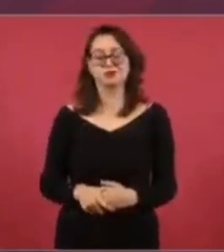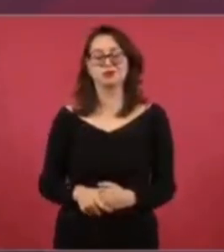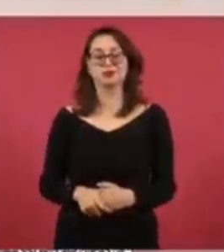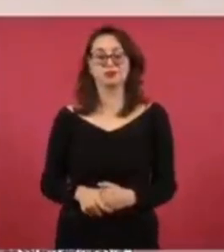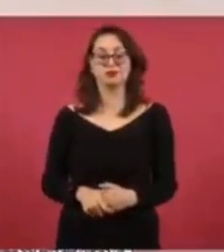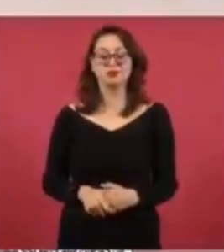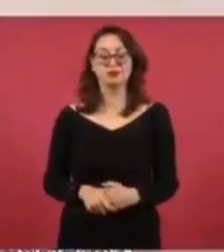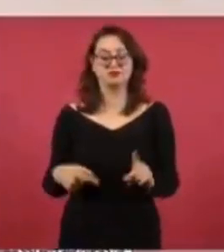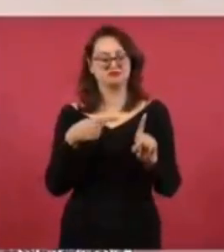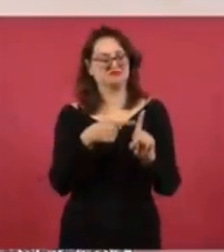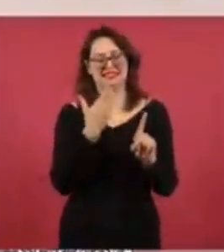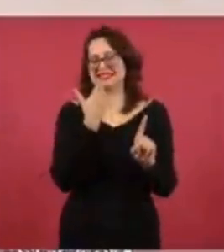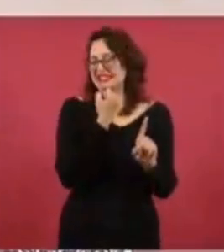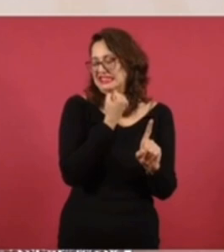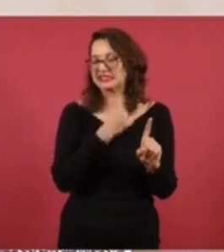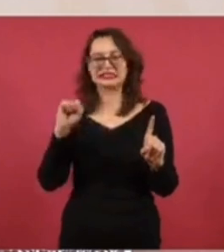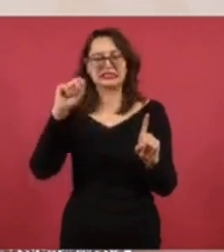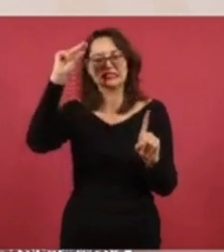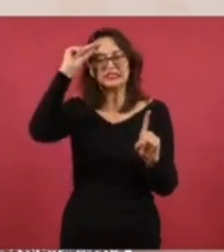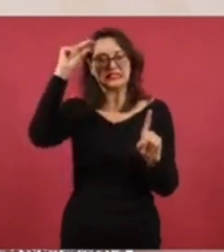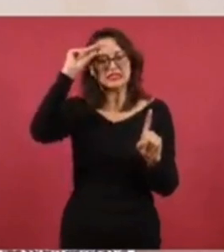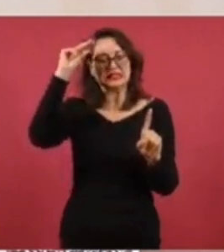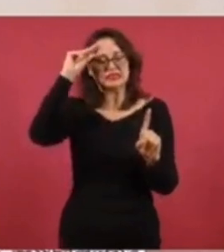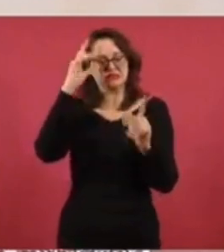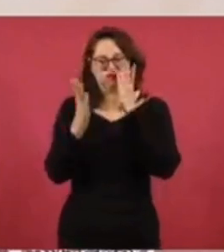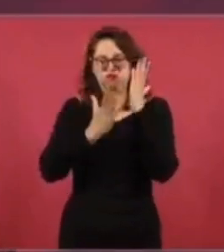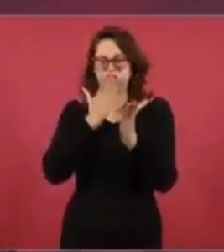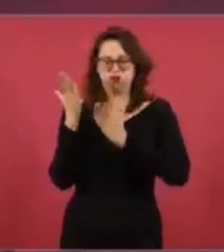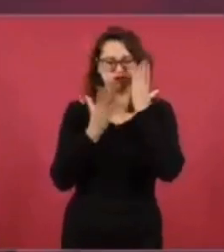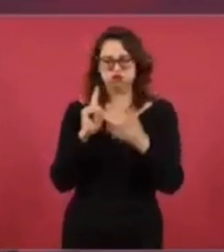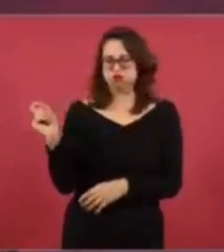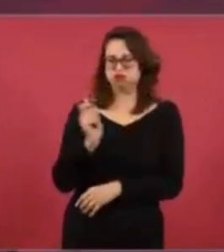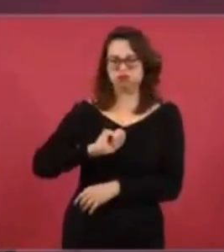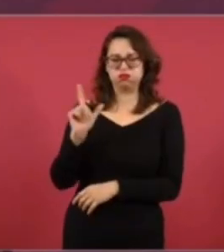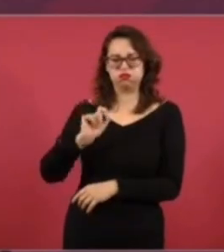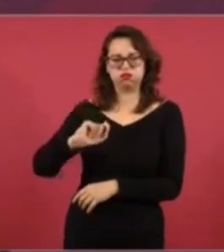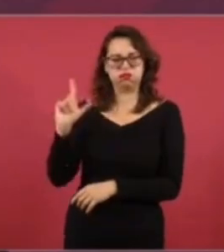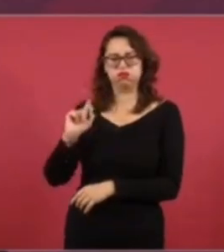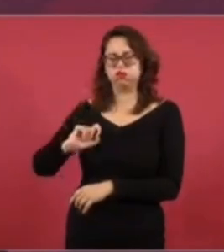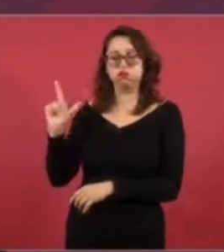Tiene mucha capacidad. Es muy preparada. Mucho, mucho, muy preparada.